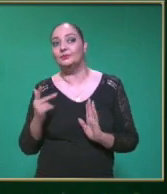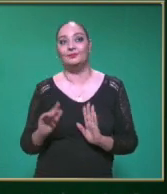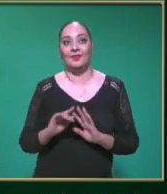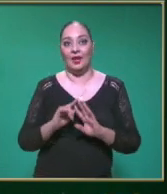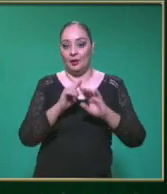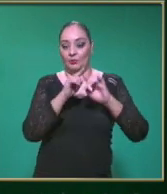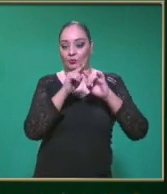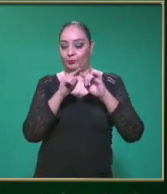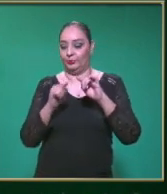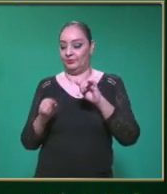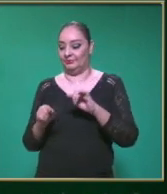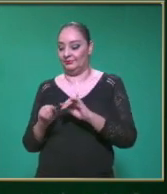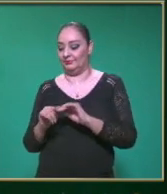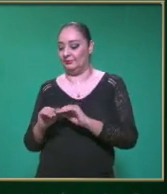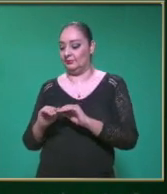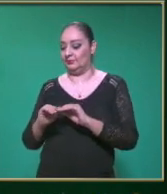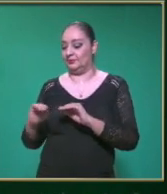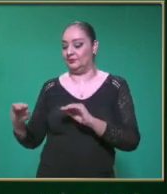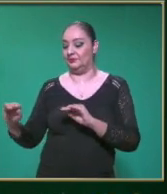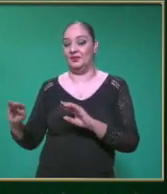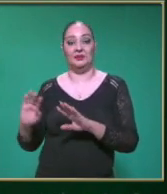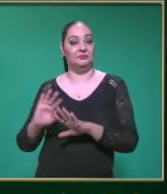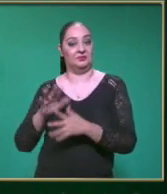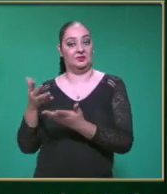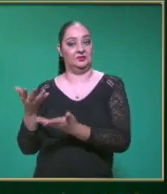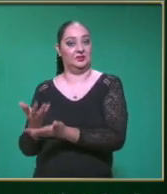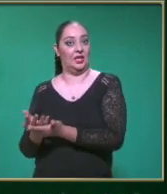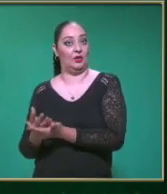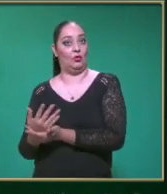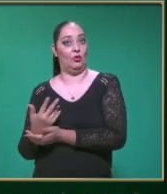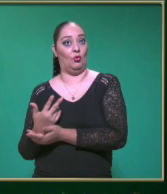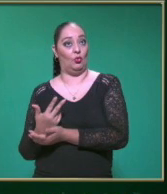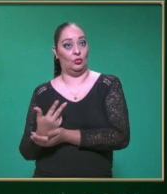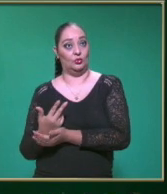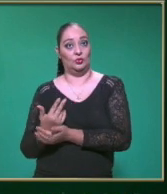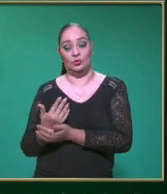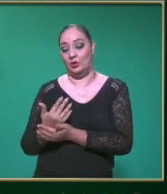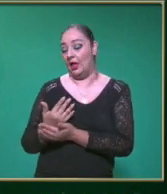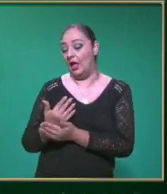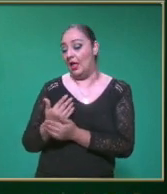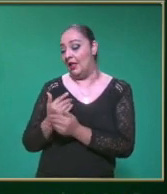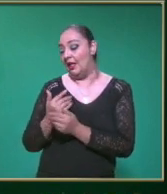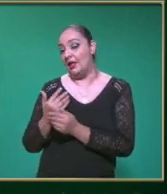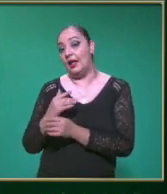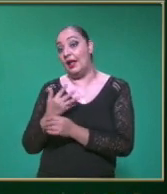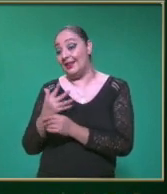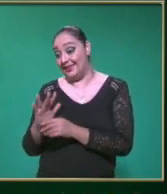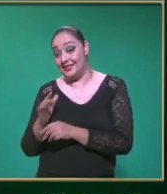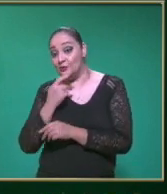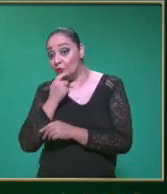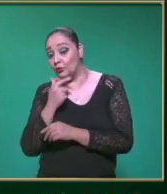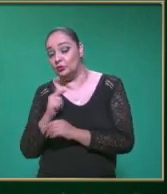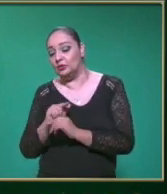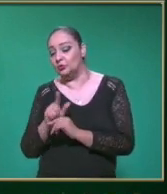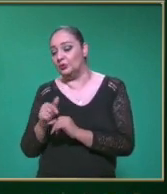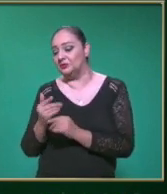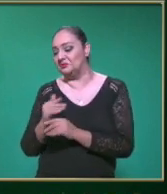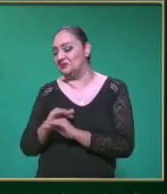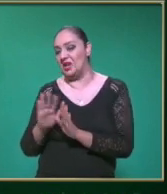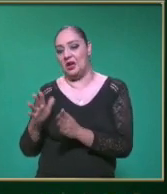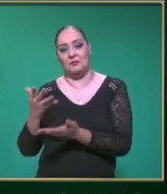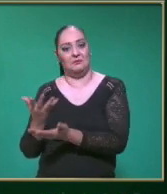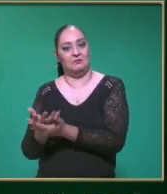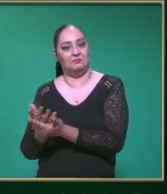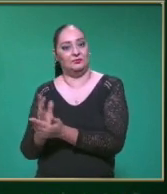El móvil Regresó ¿Verdad? Eso es lo que podemos notar A su punto de origen Es decir Terminó su recorrido